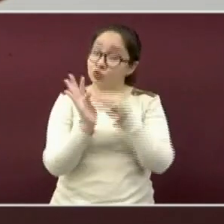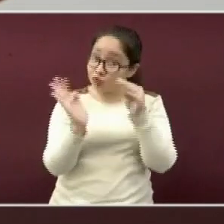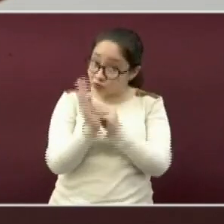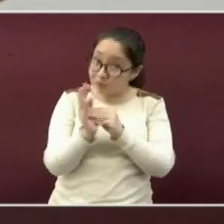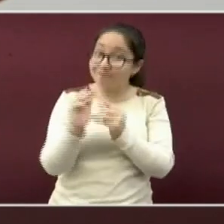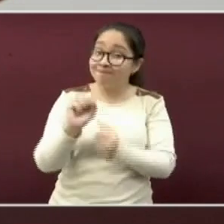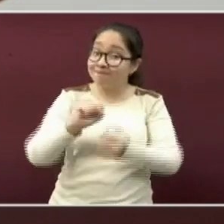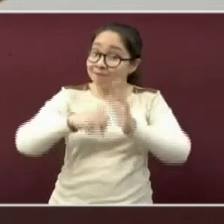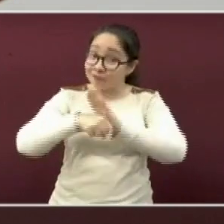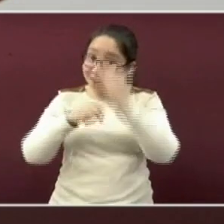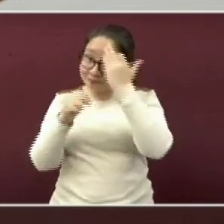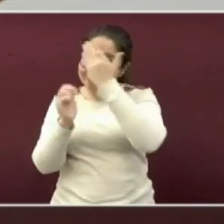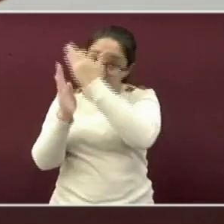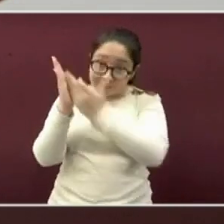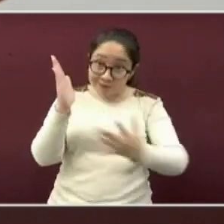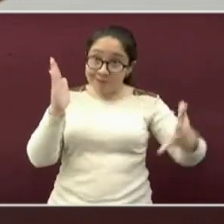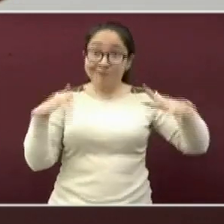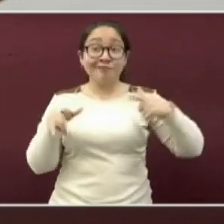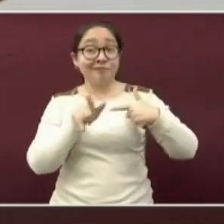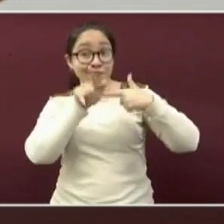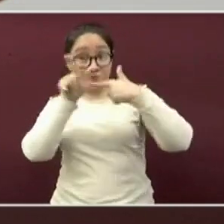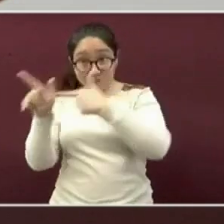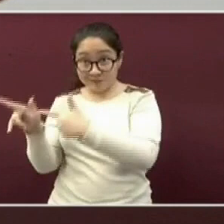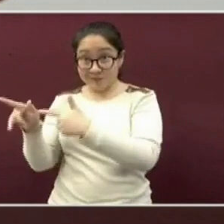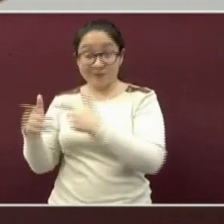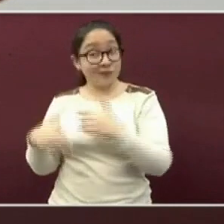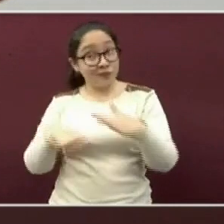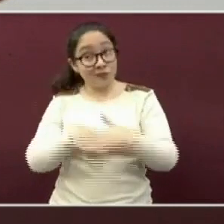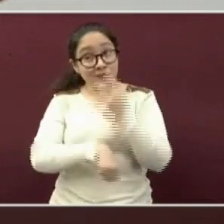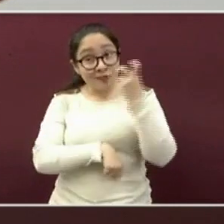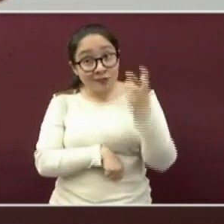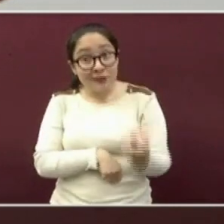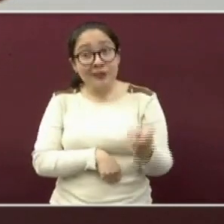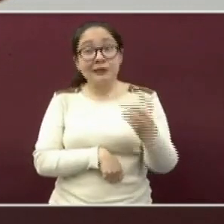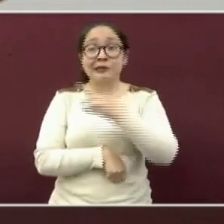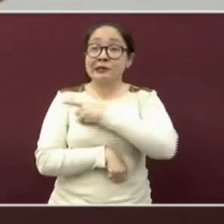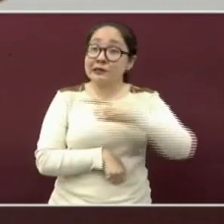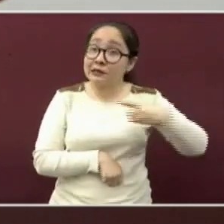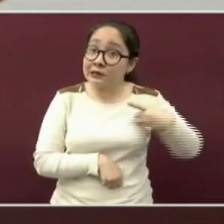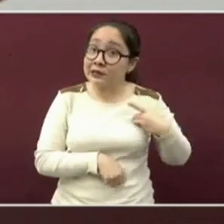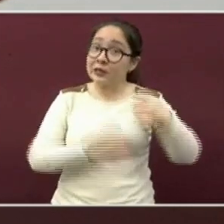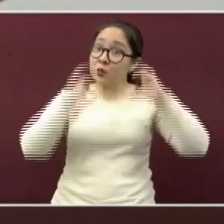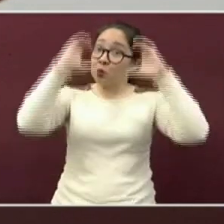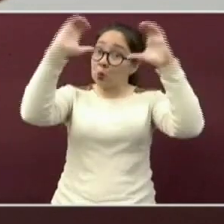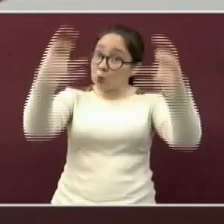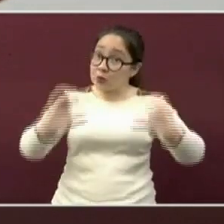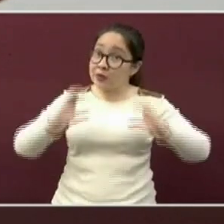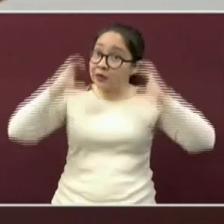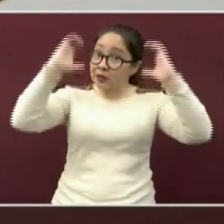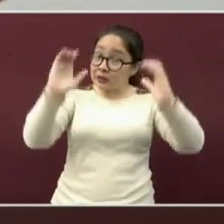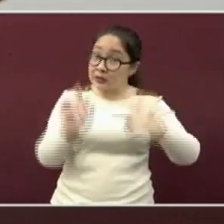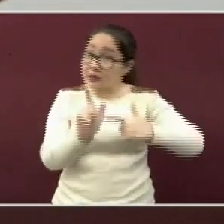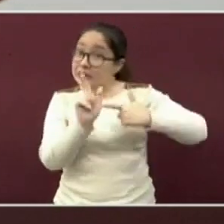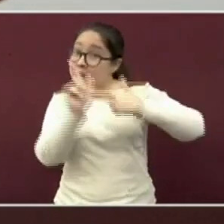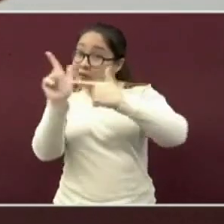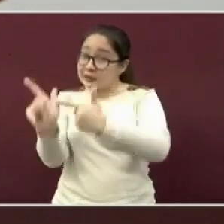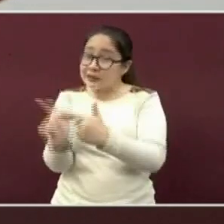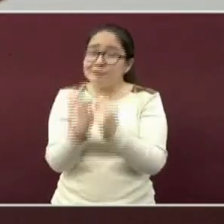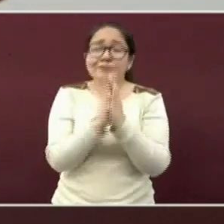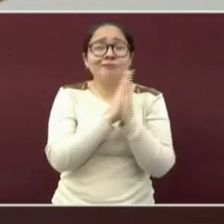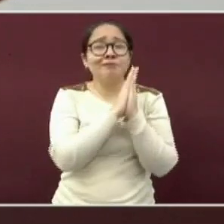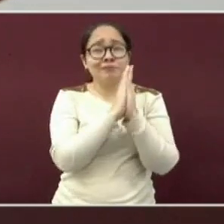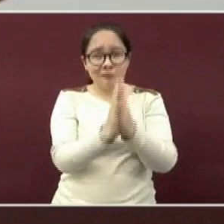pandemia por COVID-19. Es por ello que no debemos bajar la guardia. Por favor,